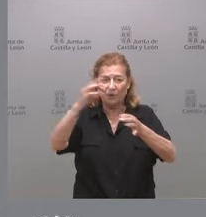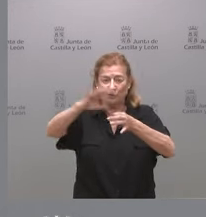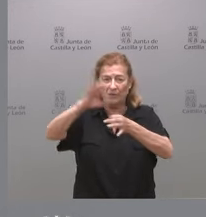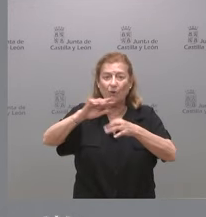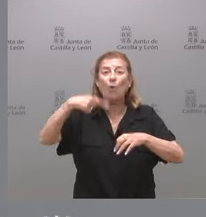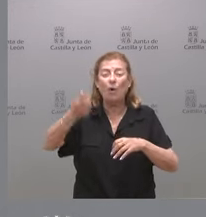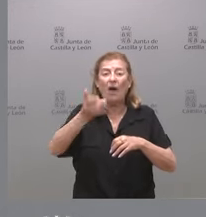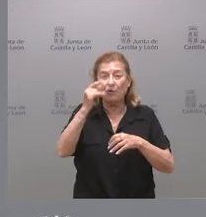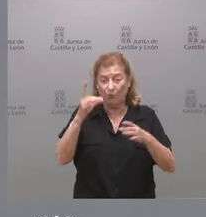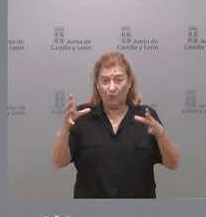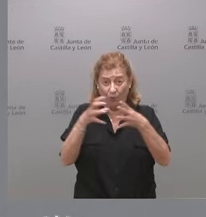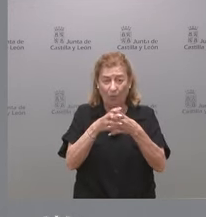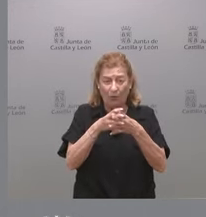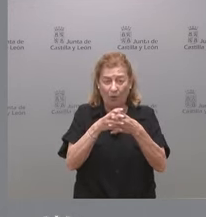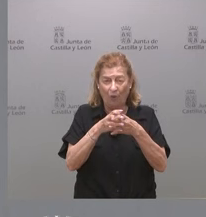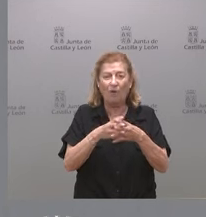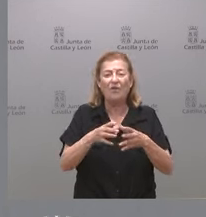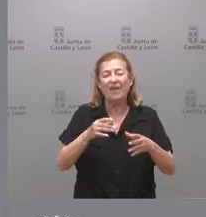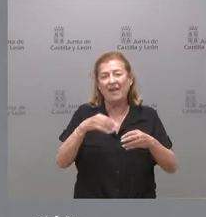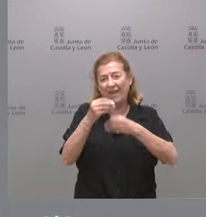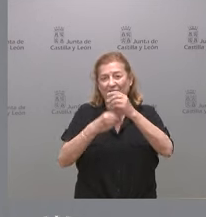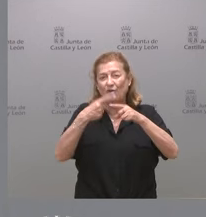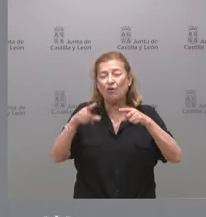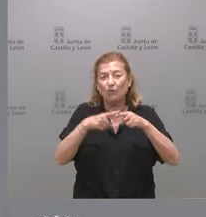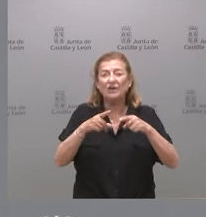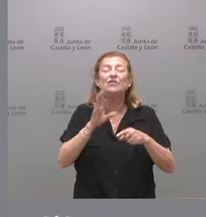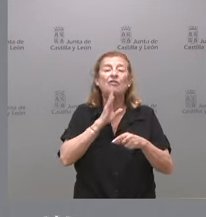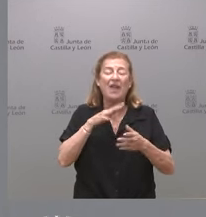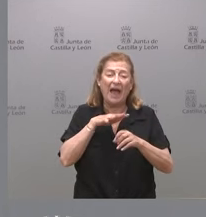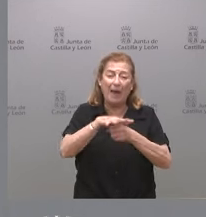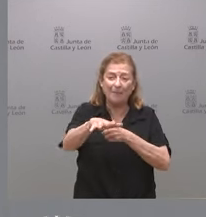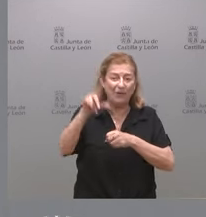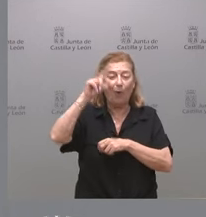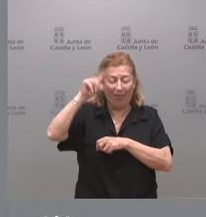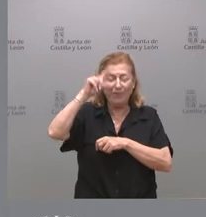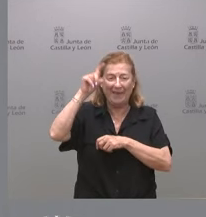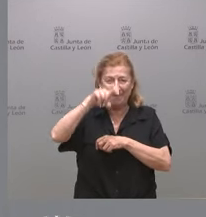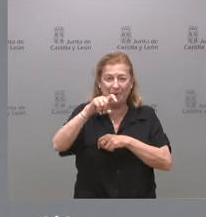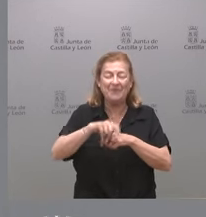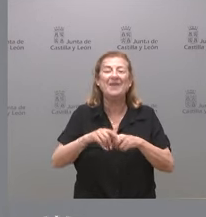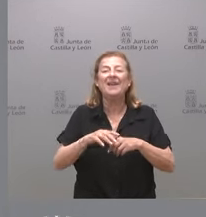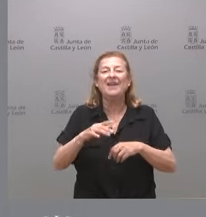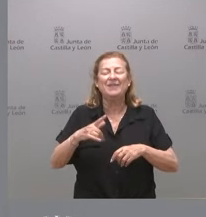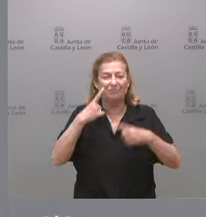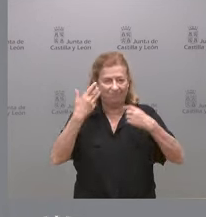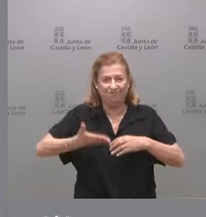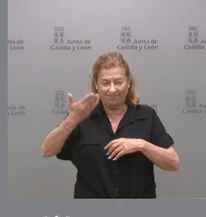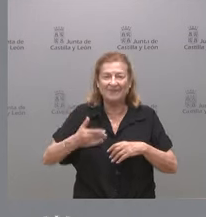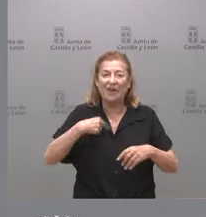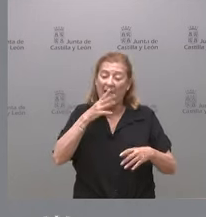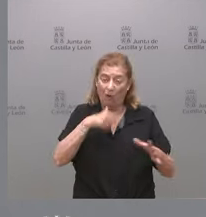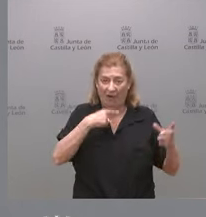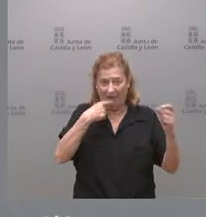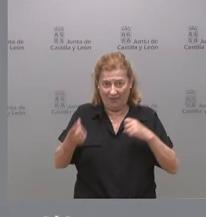conjunto de actuaciones en el ámbito educativo ciertamente relevante que les paso